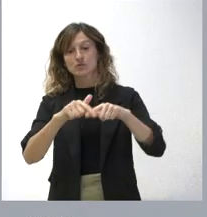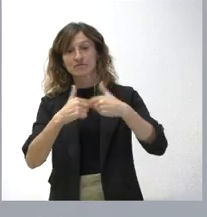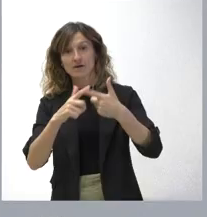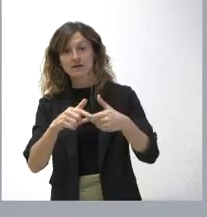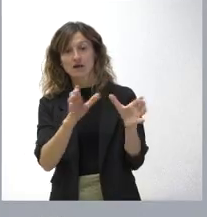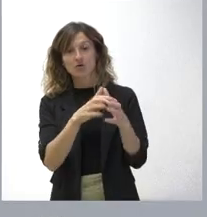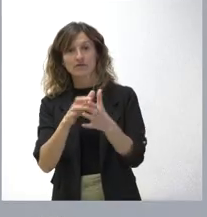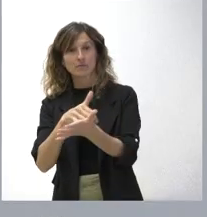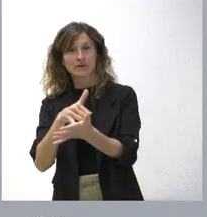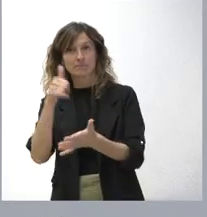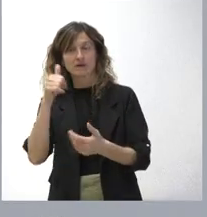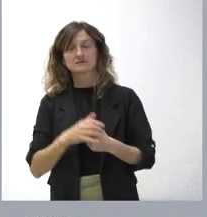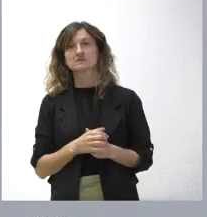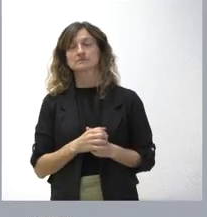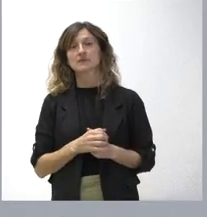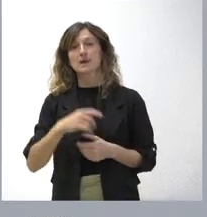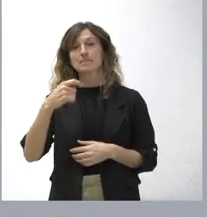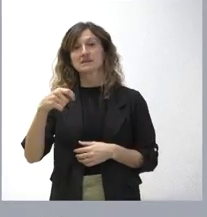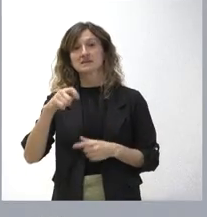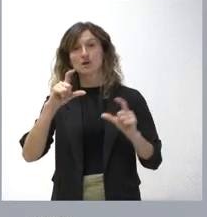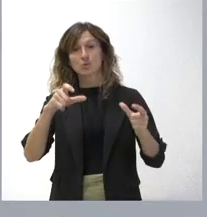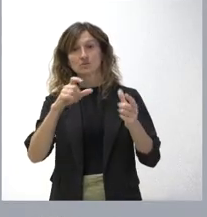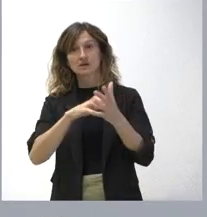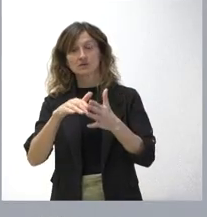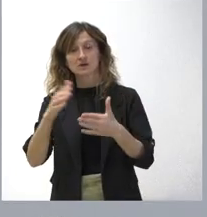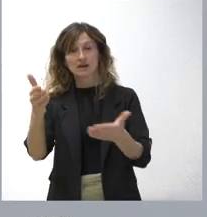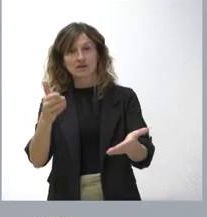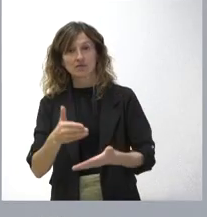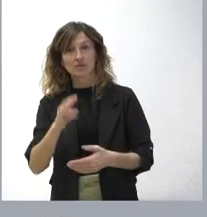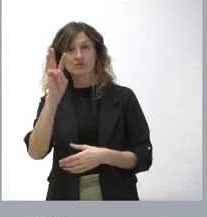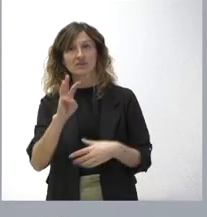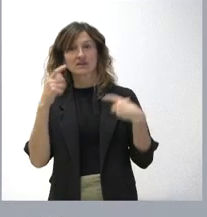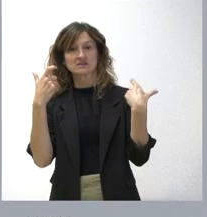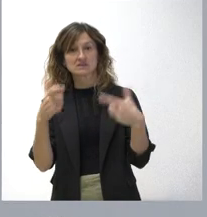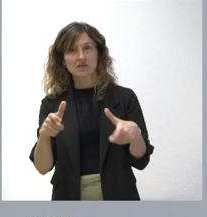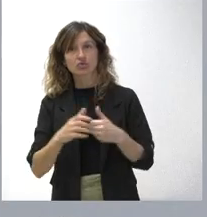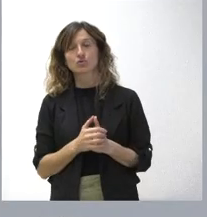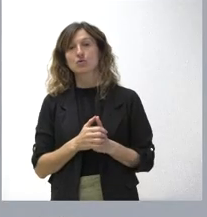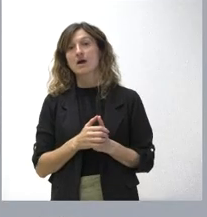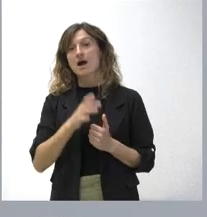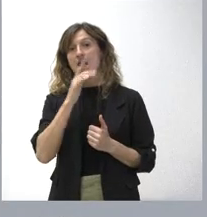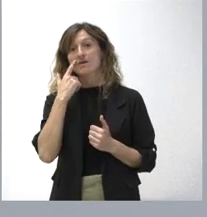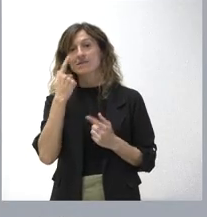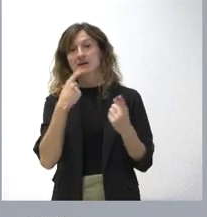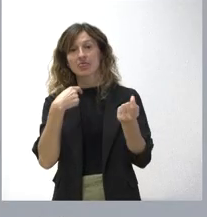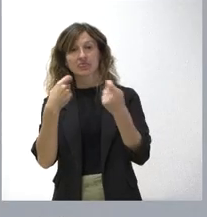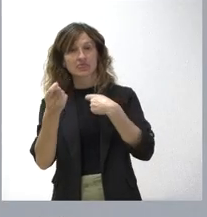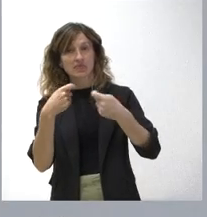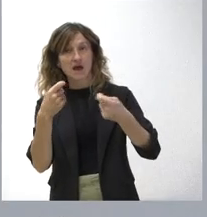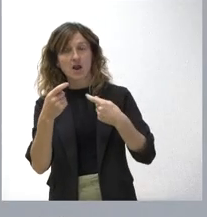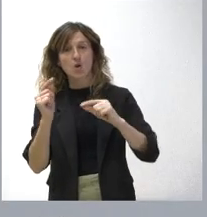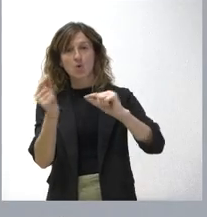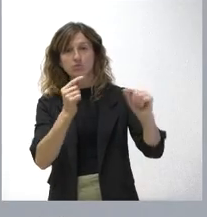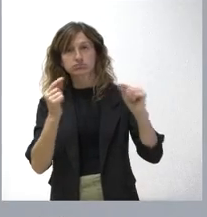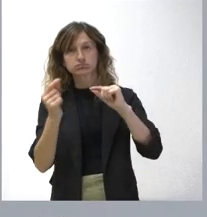colectivos más vulnerables. El presidente de la Junta de Castilla recibió el tercer sector y, por tanto, se inicia ahora ese proceso de diálogo que tendría que tener este